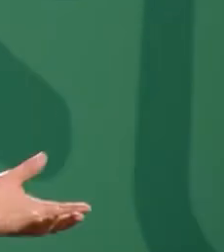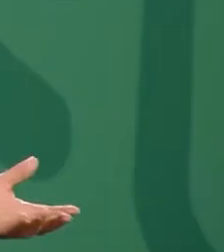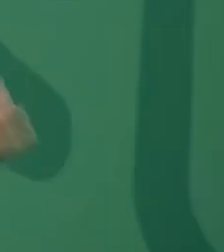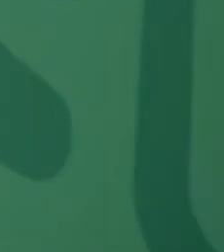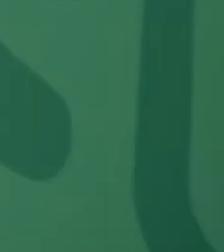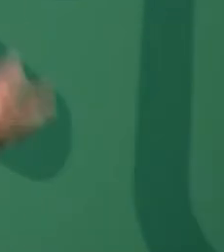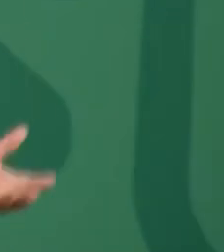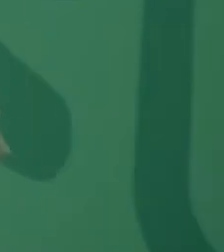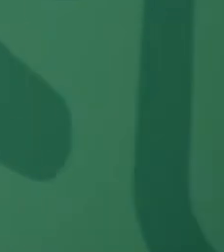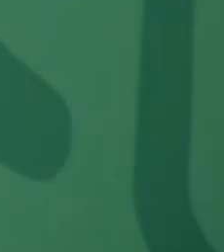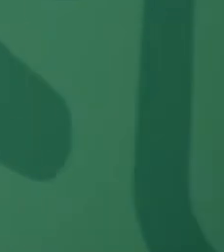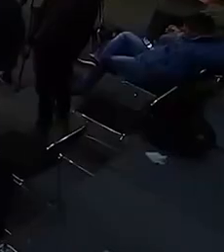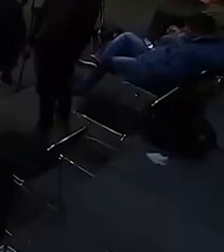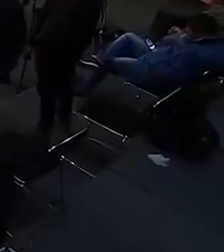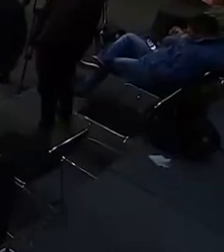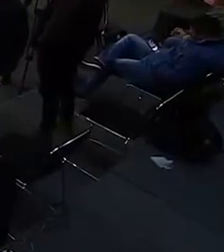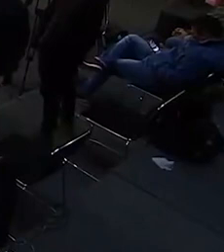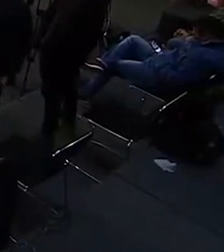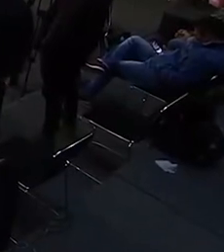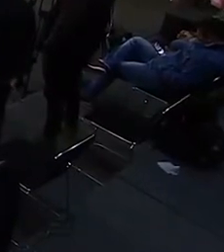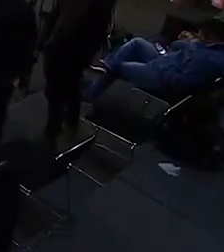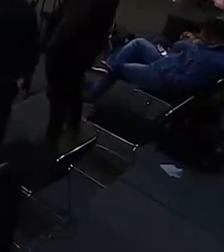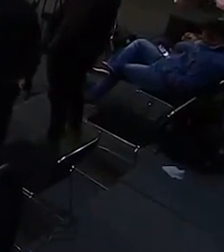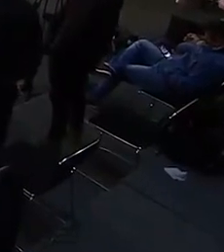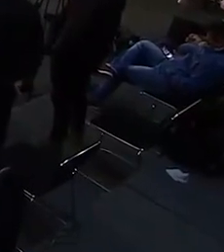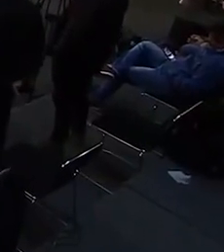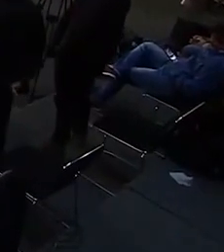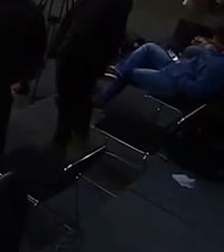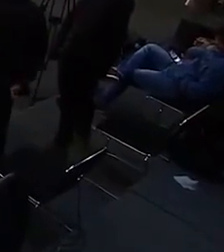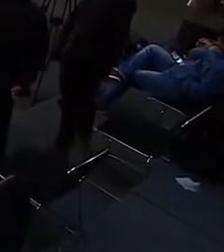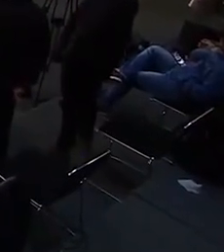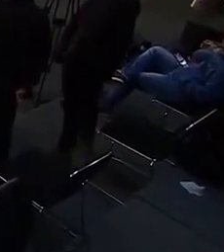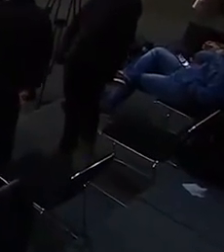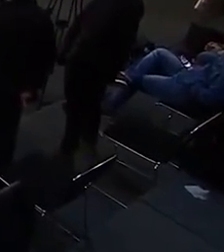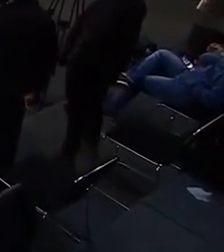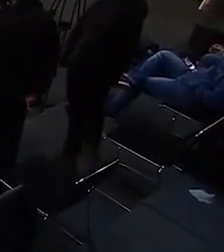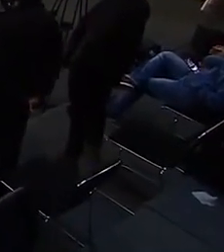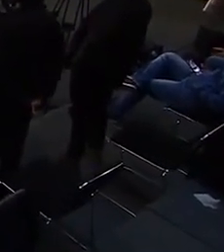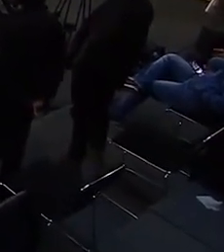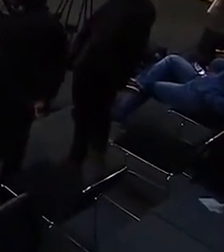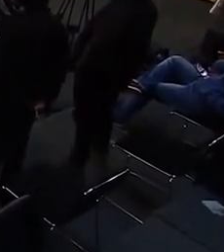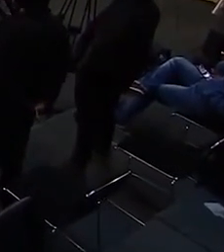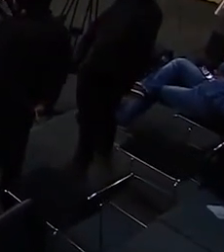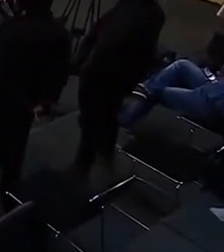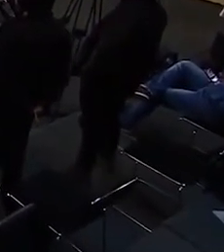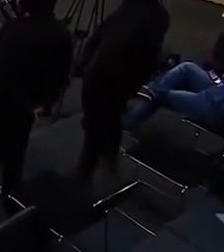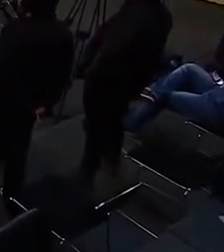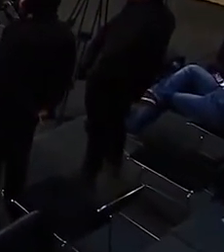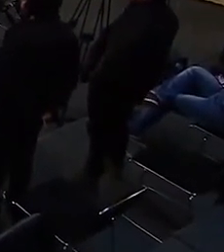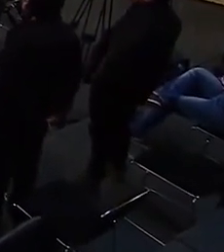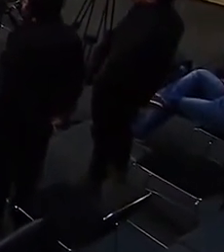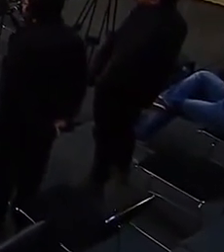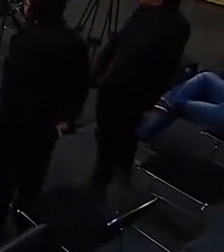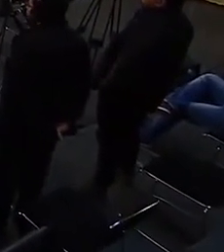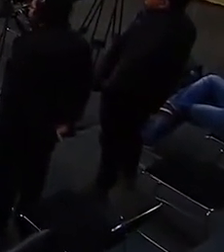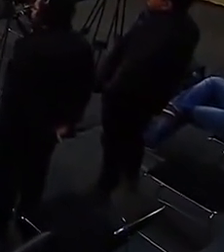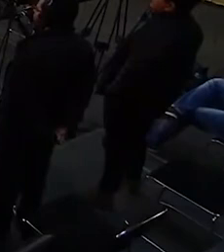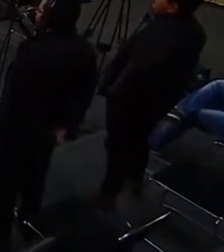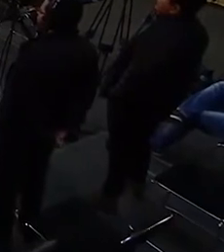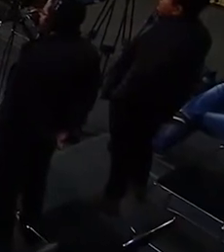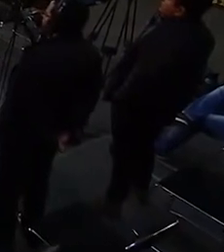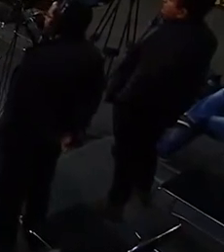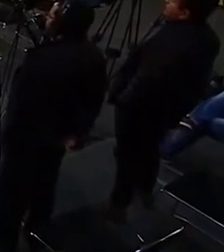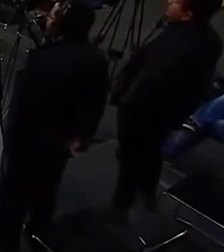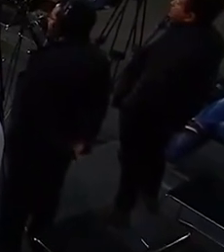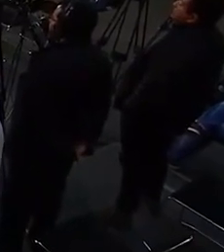acepto las nuevas condiciones ¿por qué? Porque tienen que ver con la justicia, con la igualdad, con el